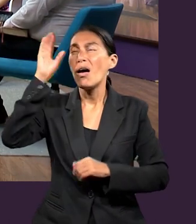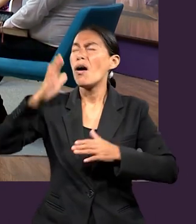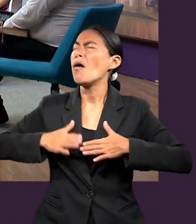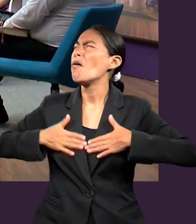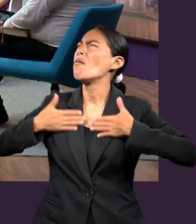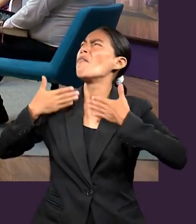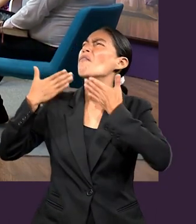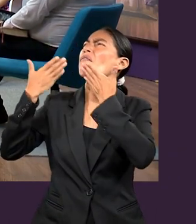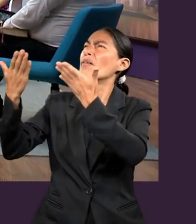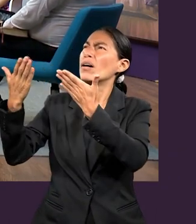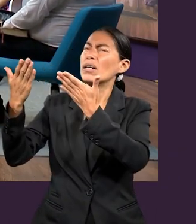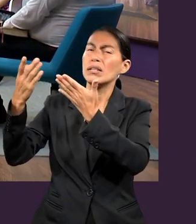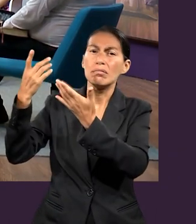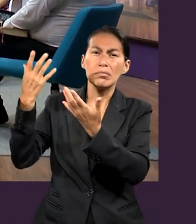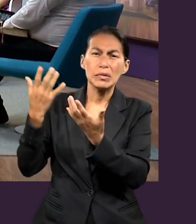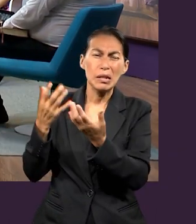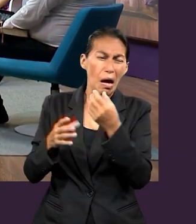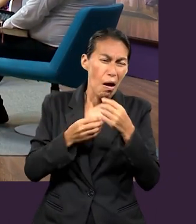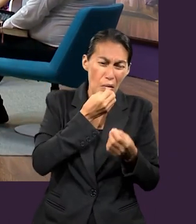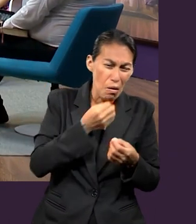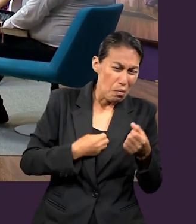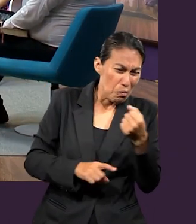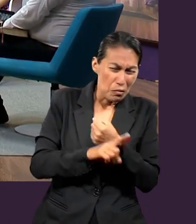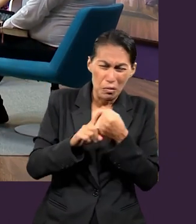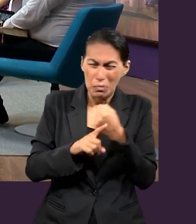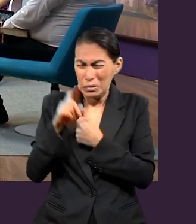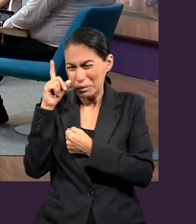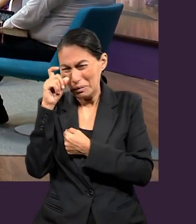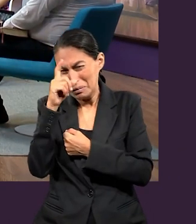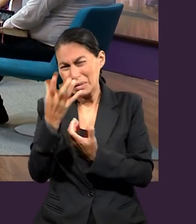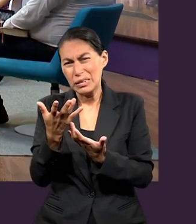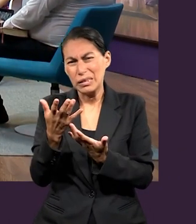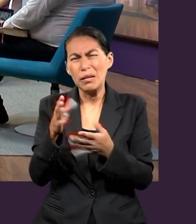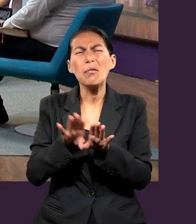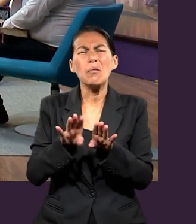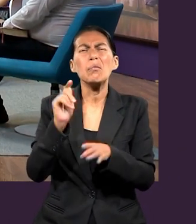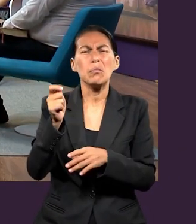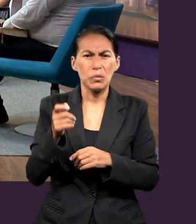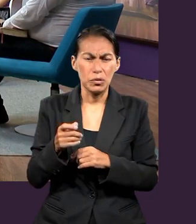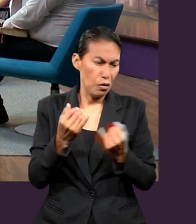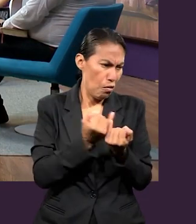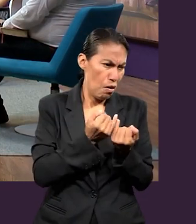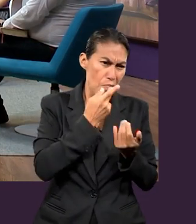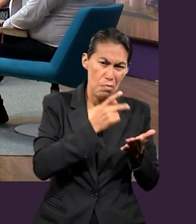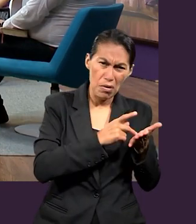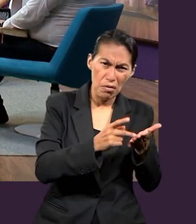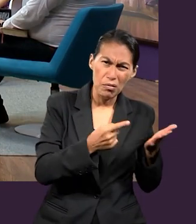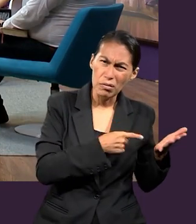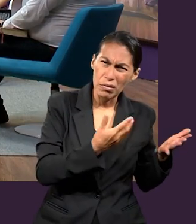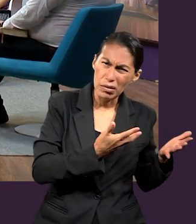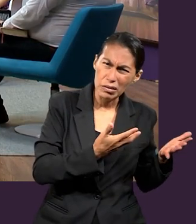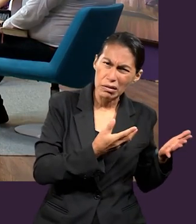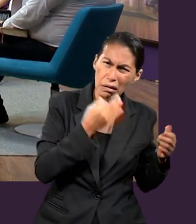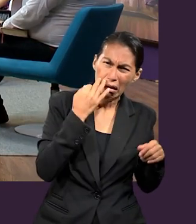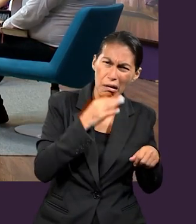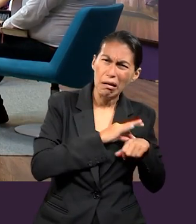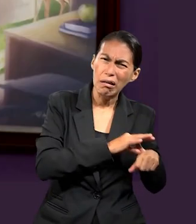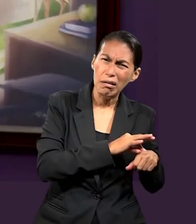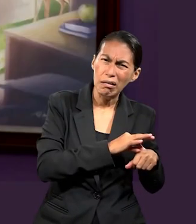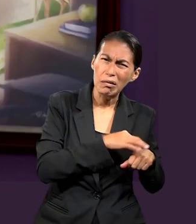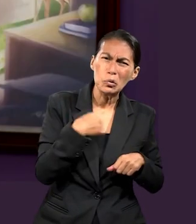y en sus caminos en medio de circunstancias difíciles como la que Pablo enfrentó? En forma breve, ¿qué podríamos decir?